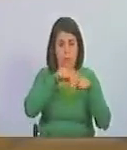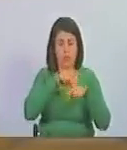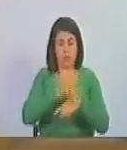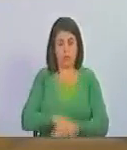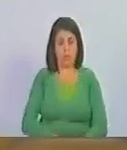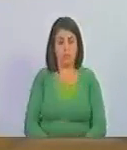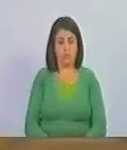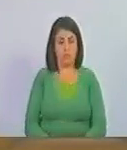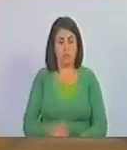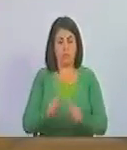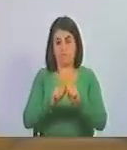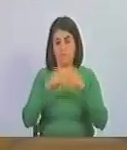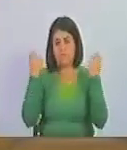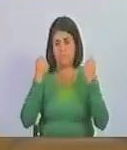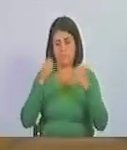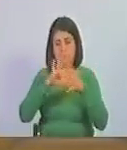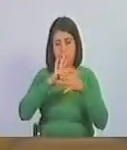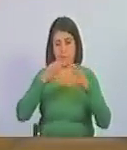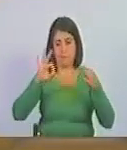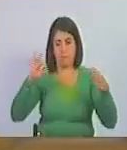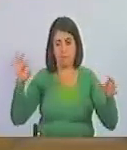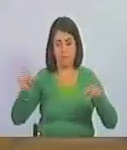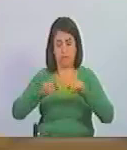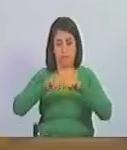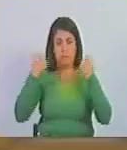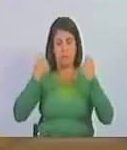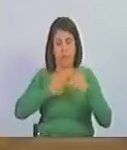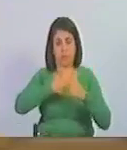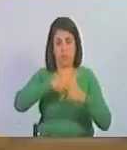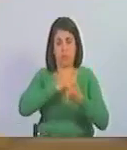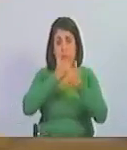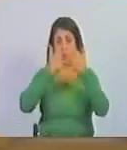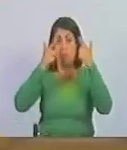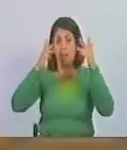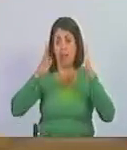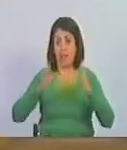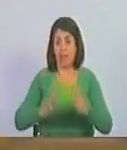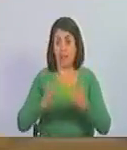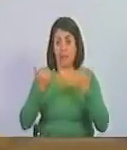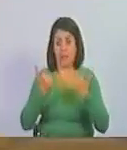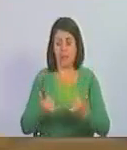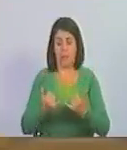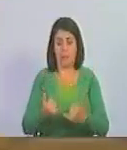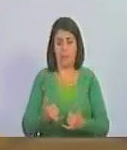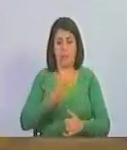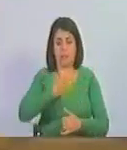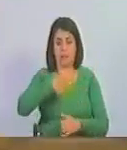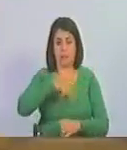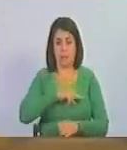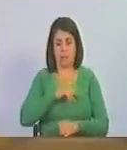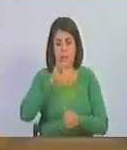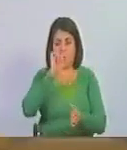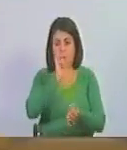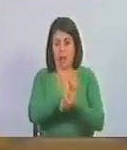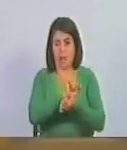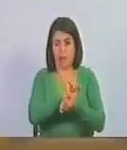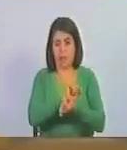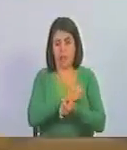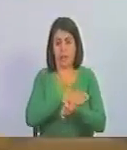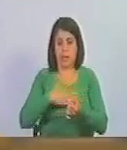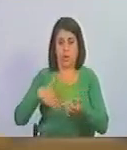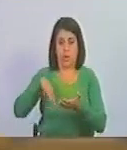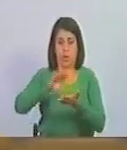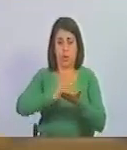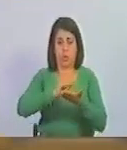Se han roto las cadenas, hemos sido libres y nuestros esclavistas quieren